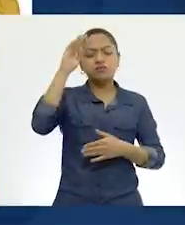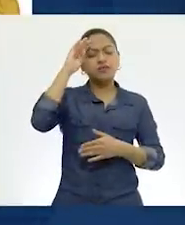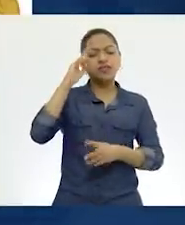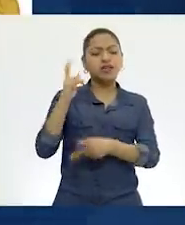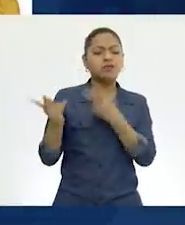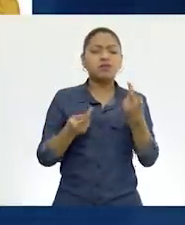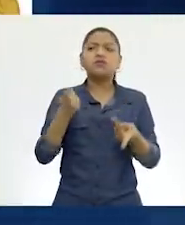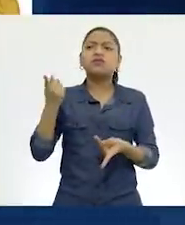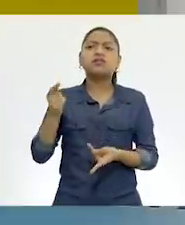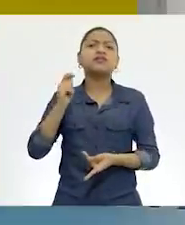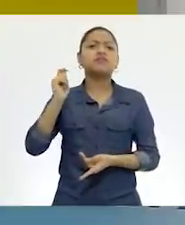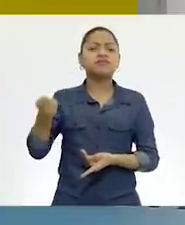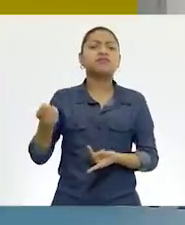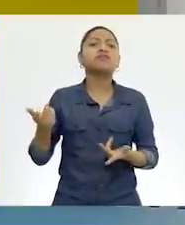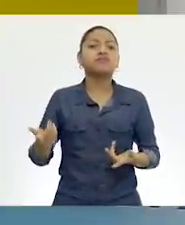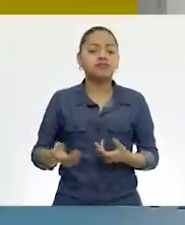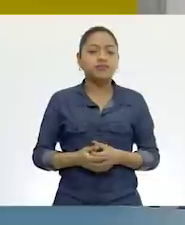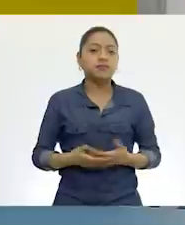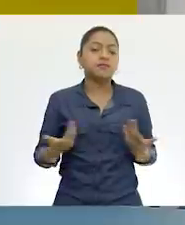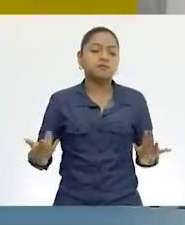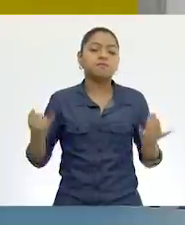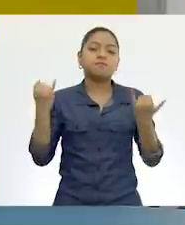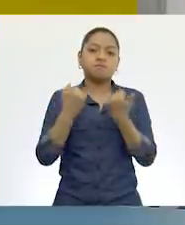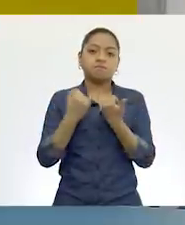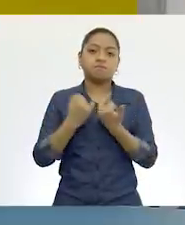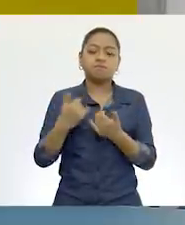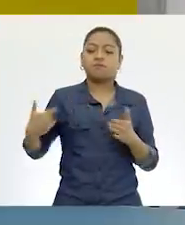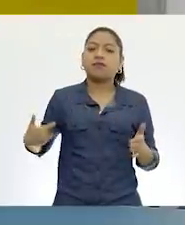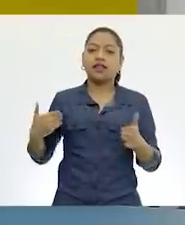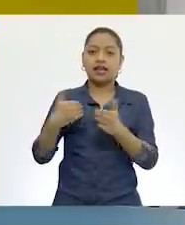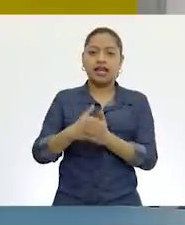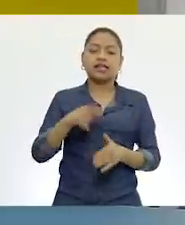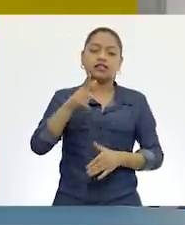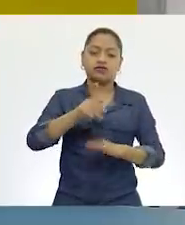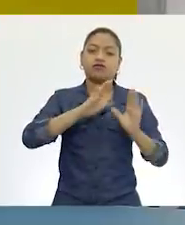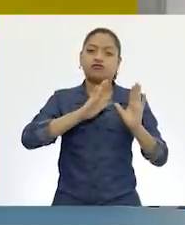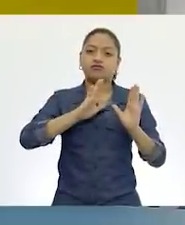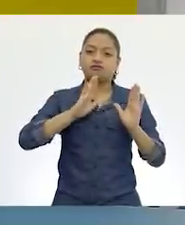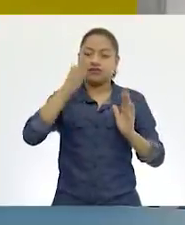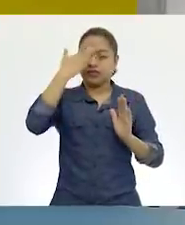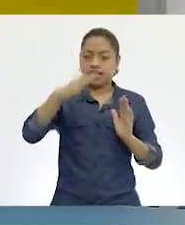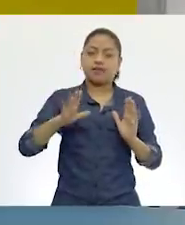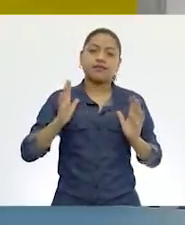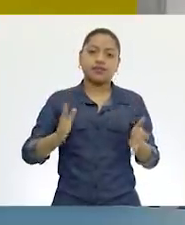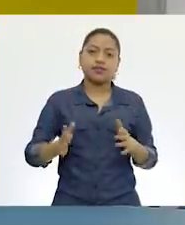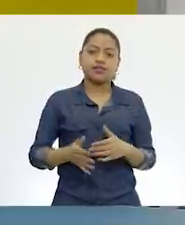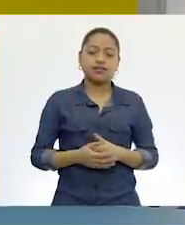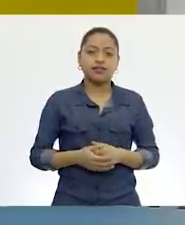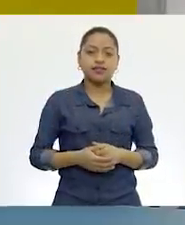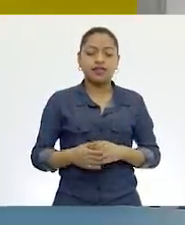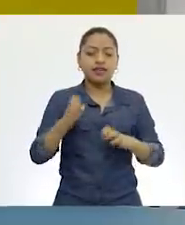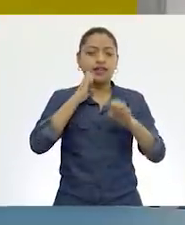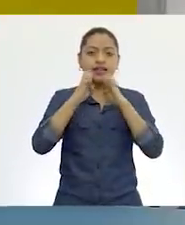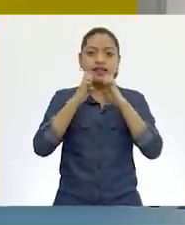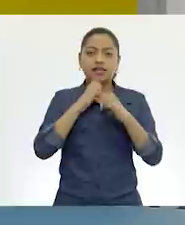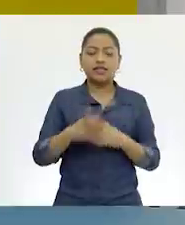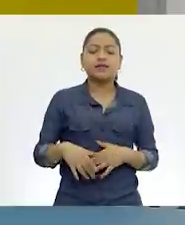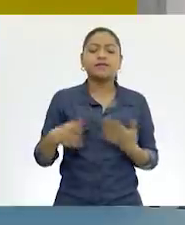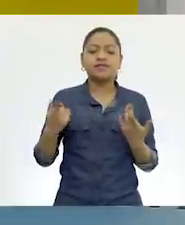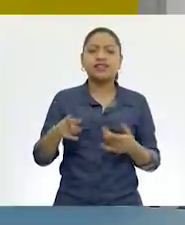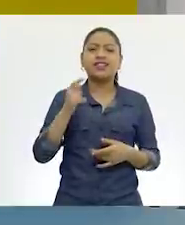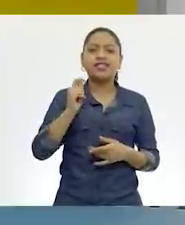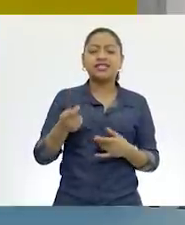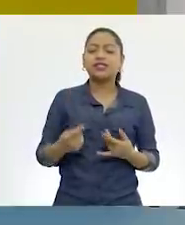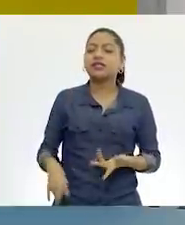realizar. Y también nosotros hemos hablado previamente de la entrevista, lo trabajamos en la biografía